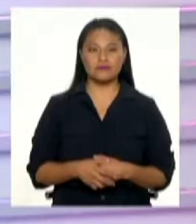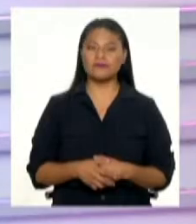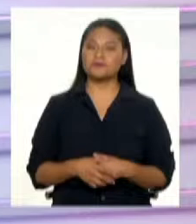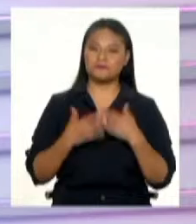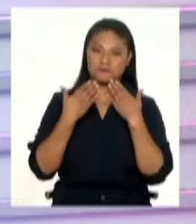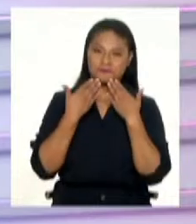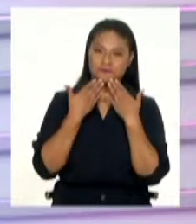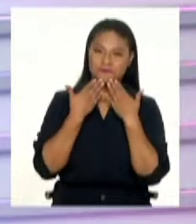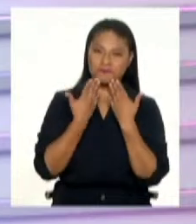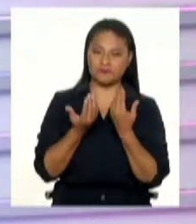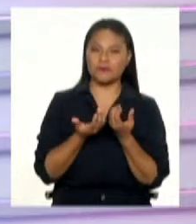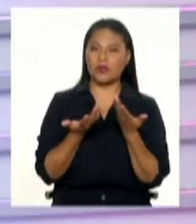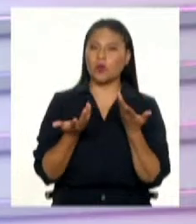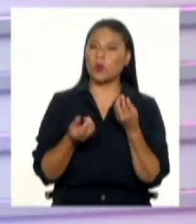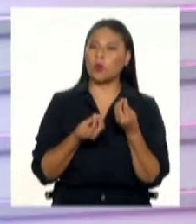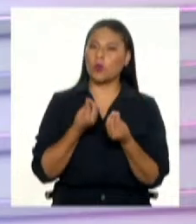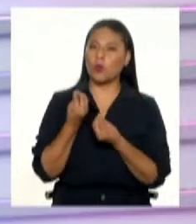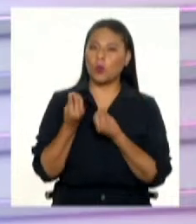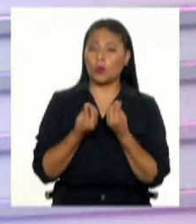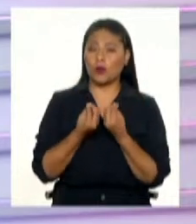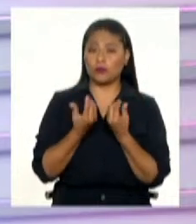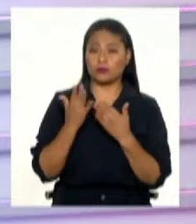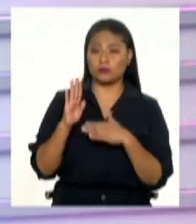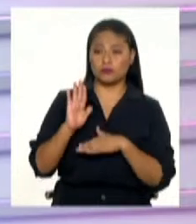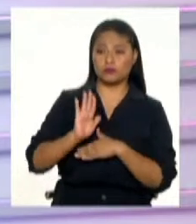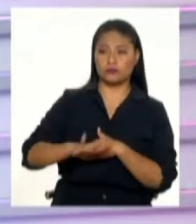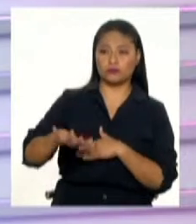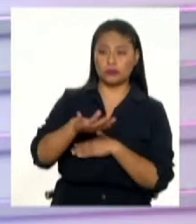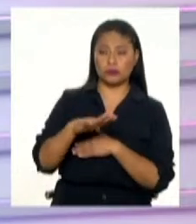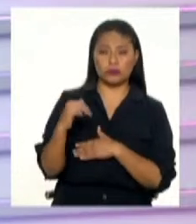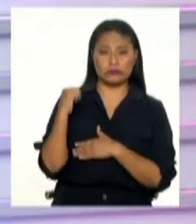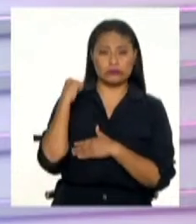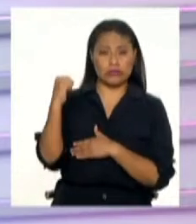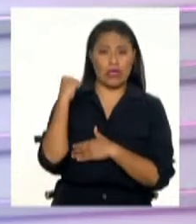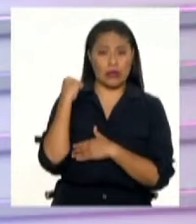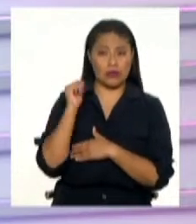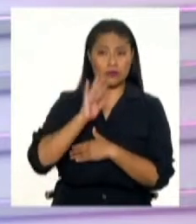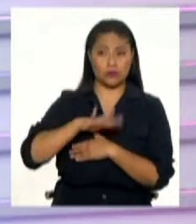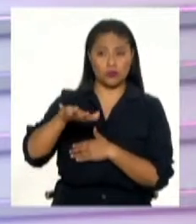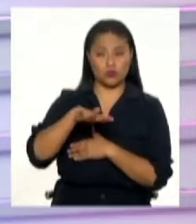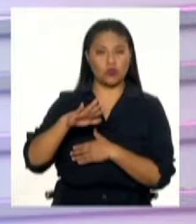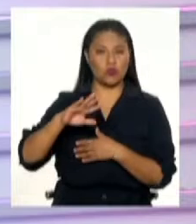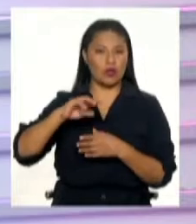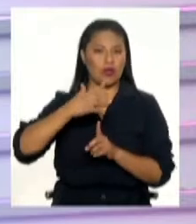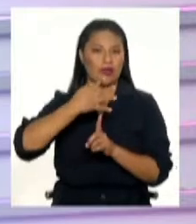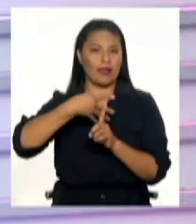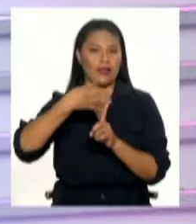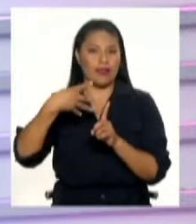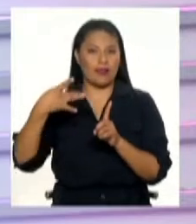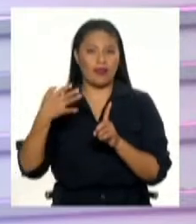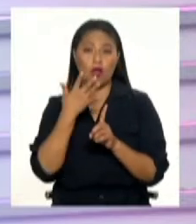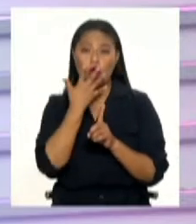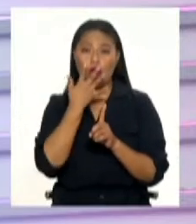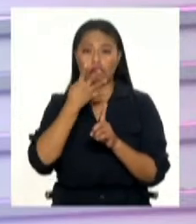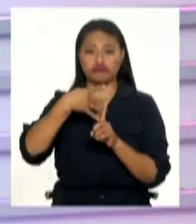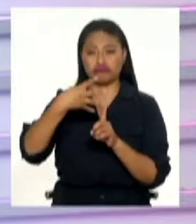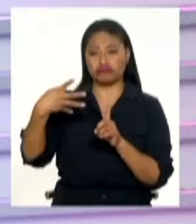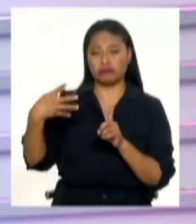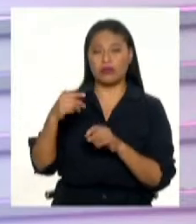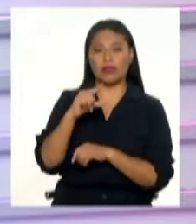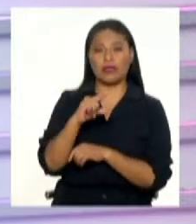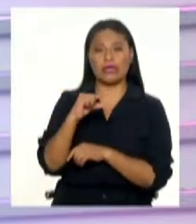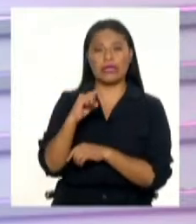Muy bien, ¿cuáles son los derechos o retos que enfrenta la comunidad LGTB en el Perú que hay que hacer para ser un país más